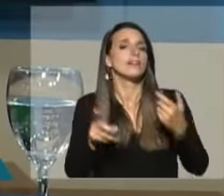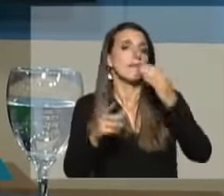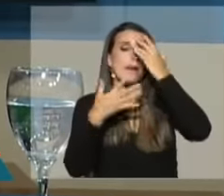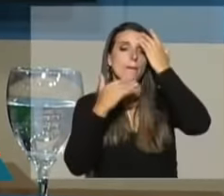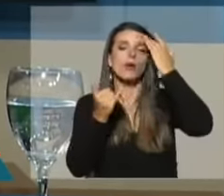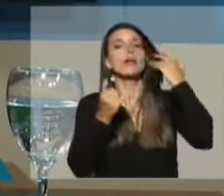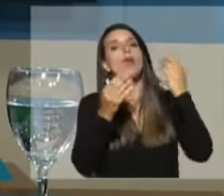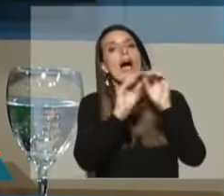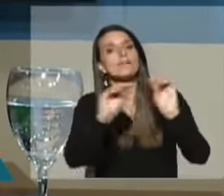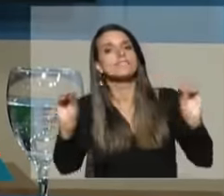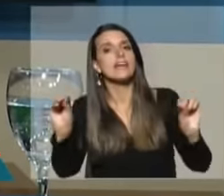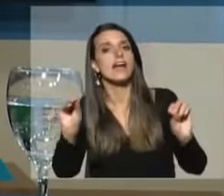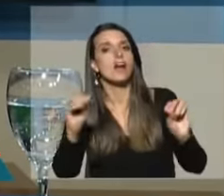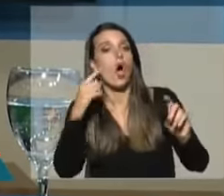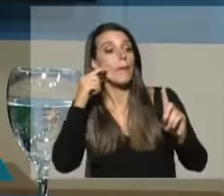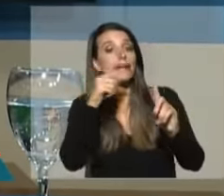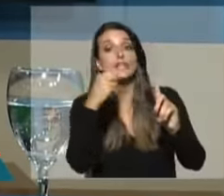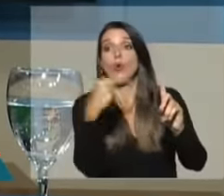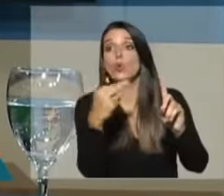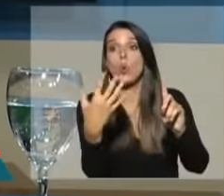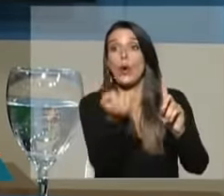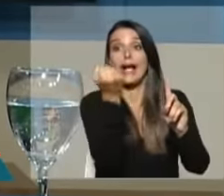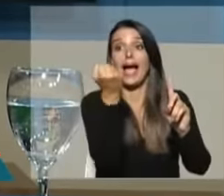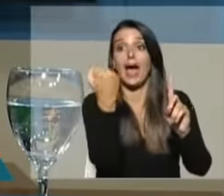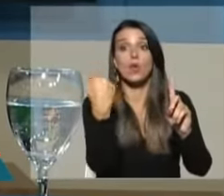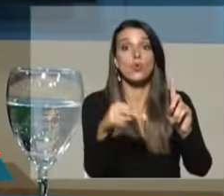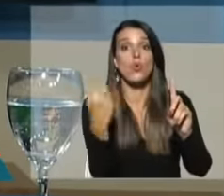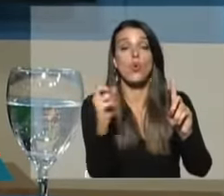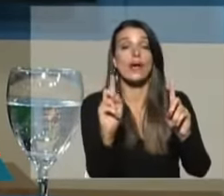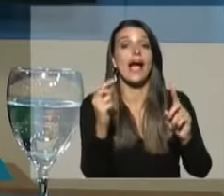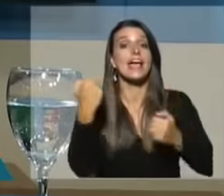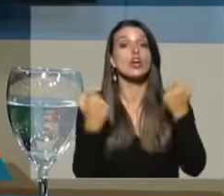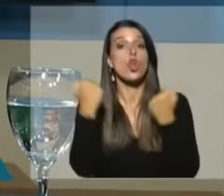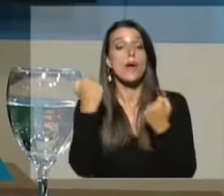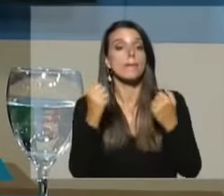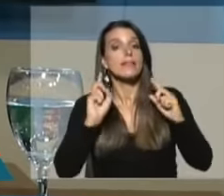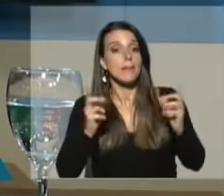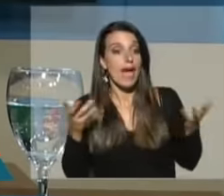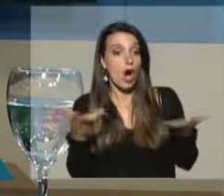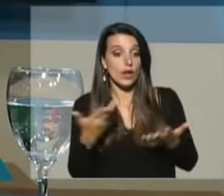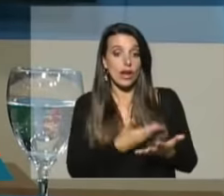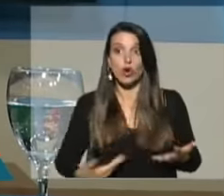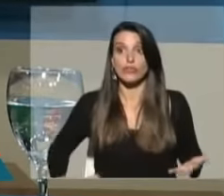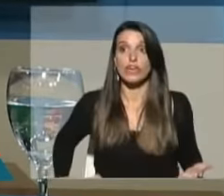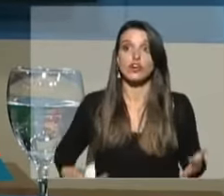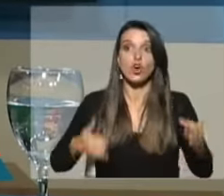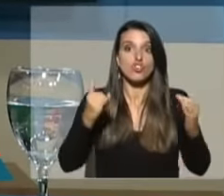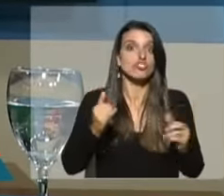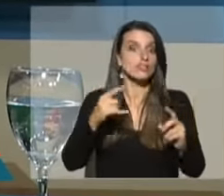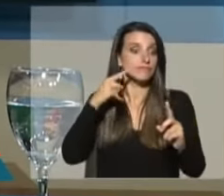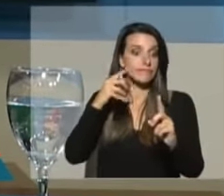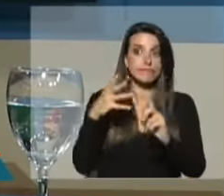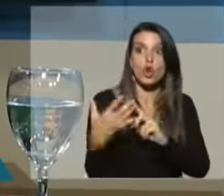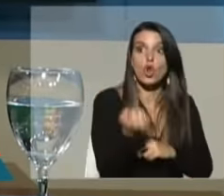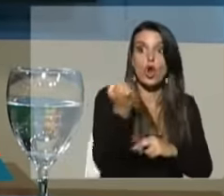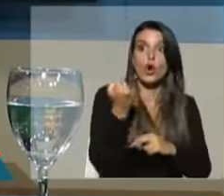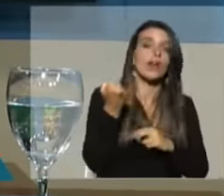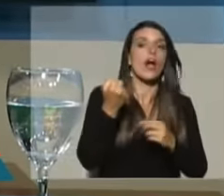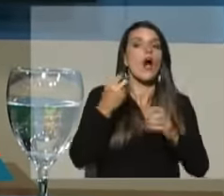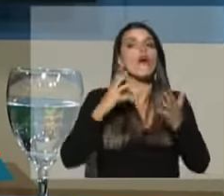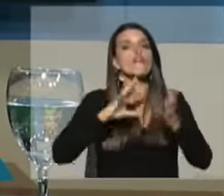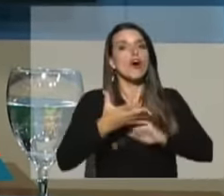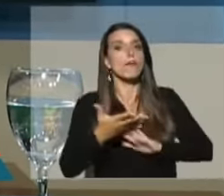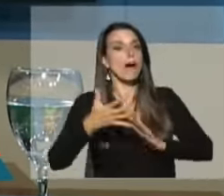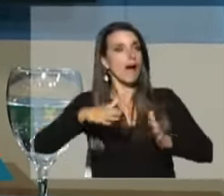Haber anunciado metas que nunca cumplieron en cuanto a materia económica, y que este gobierno haya logrado enderezar y ir